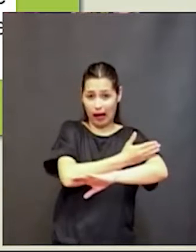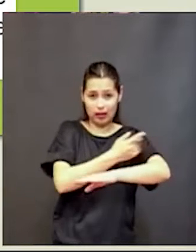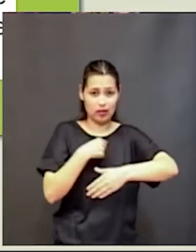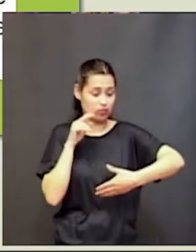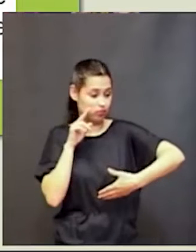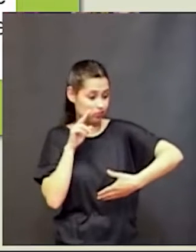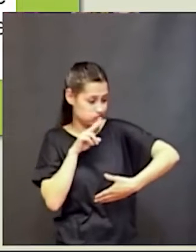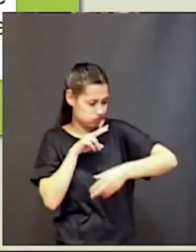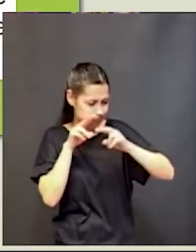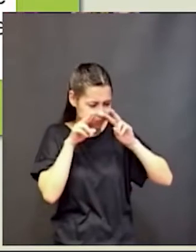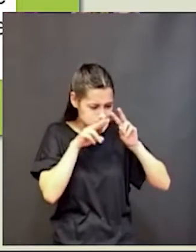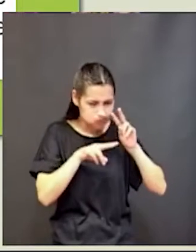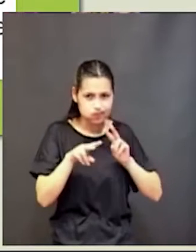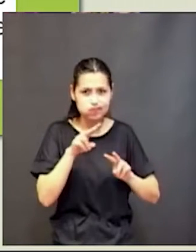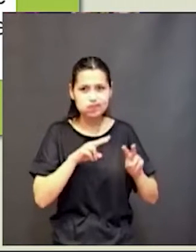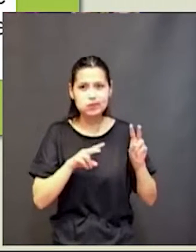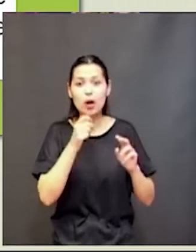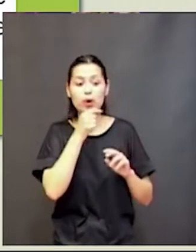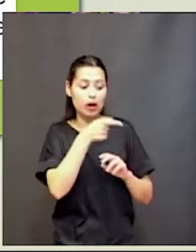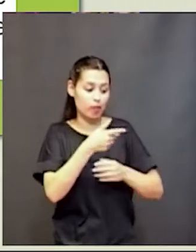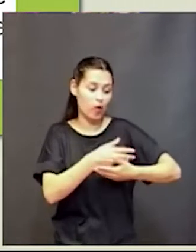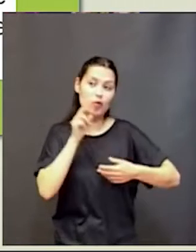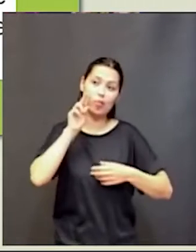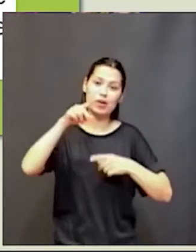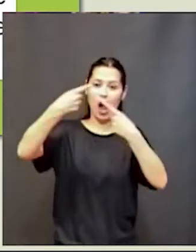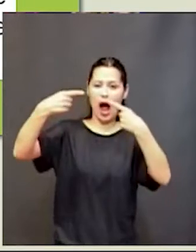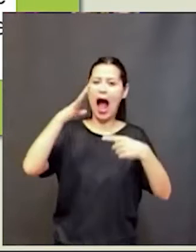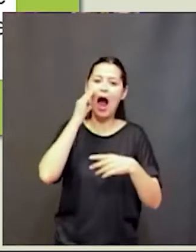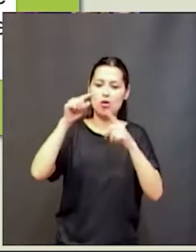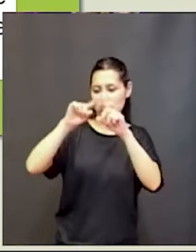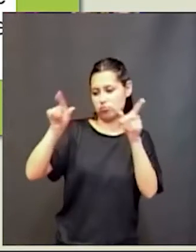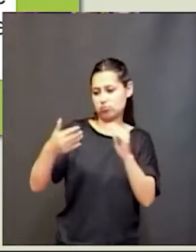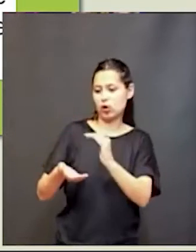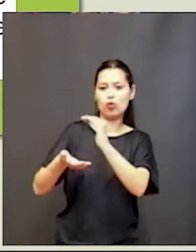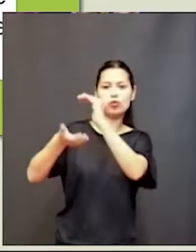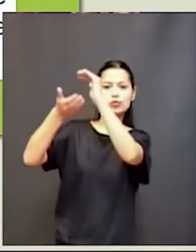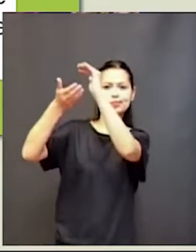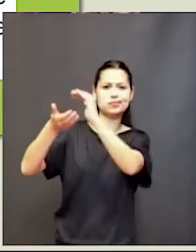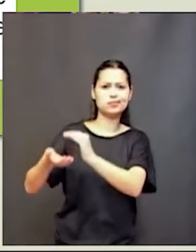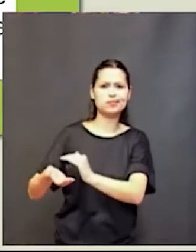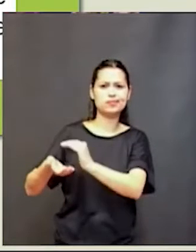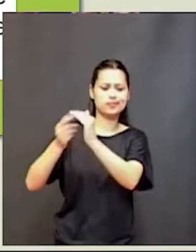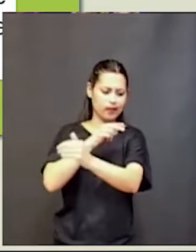se sorprenden cuando un objeto va desde abajo hacia arriba hacia arriba porque ellos ya entienden que los objetos tienden a caer,